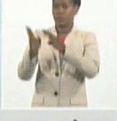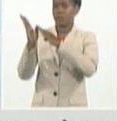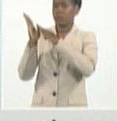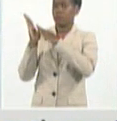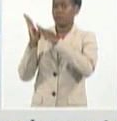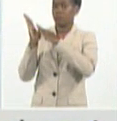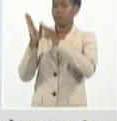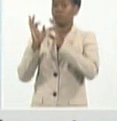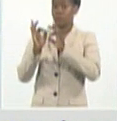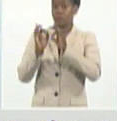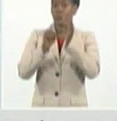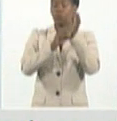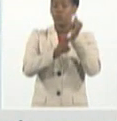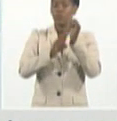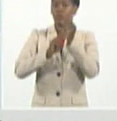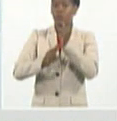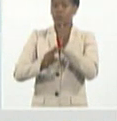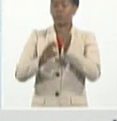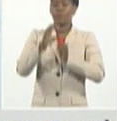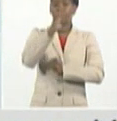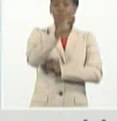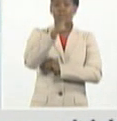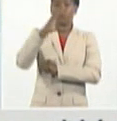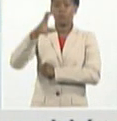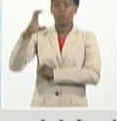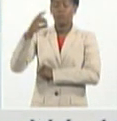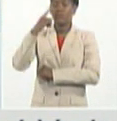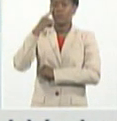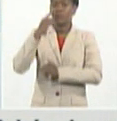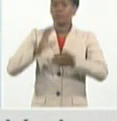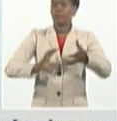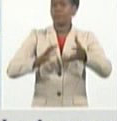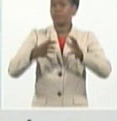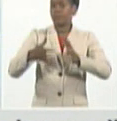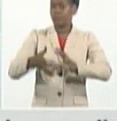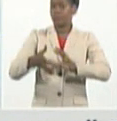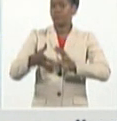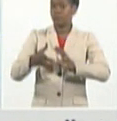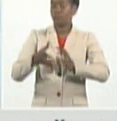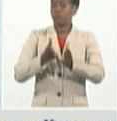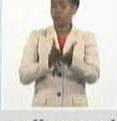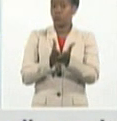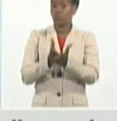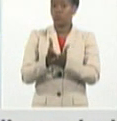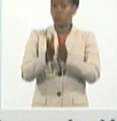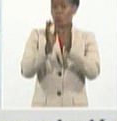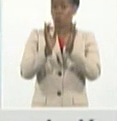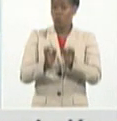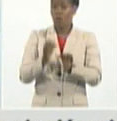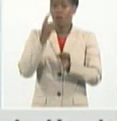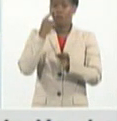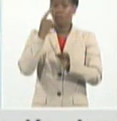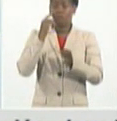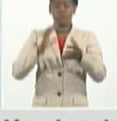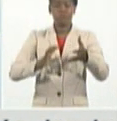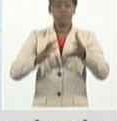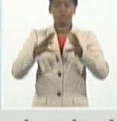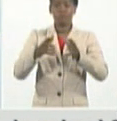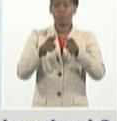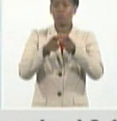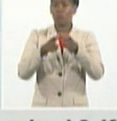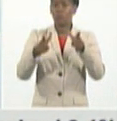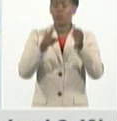complejidad. Occidente es muy complejo, sigue siendo, lo vamos a ver después, el de mayor